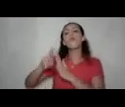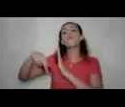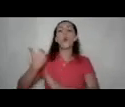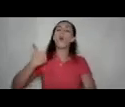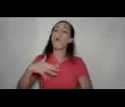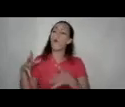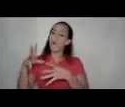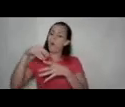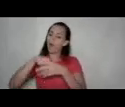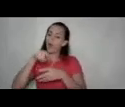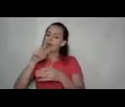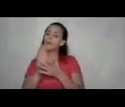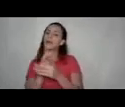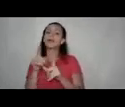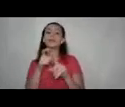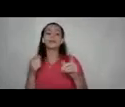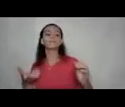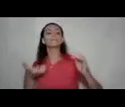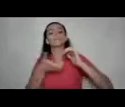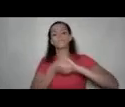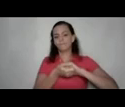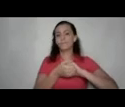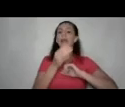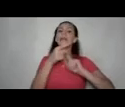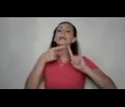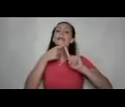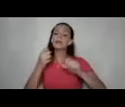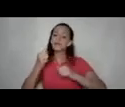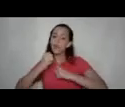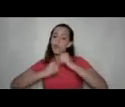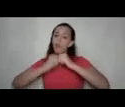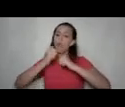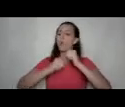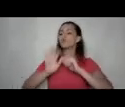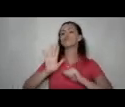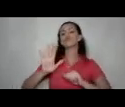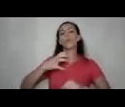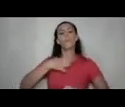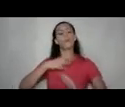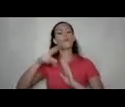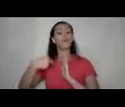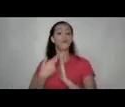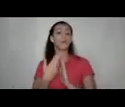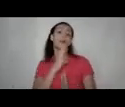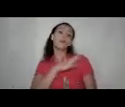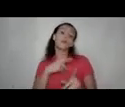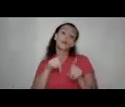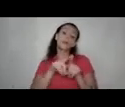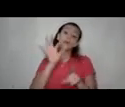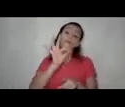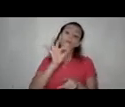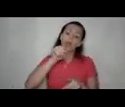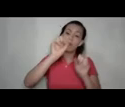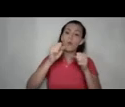hombres en este papel desde la alianza también y desde la deconstrucción de sus propios roles y me gustaría tal vez que Fernando nos cuente